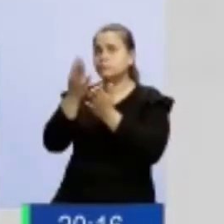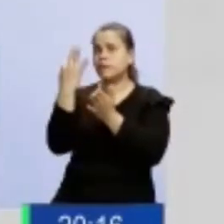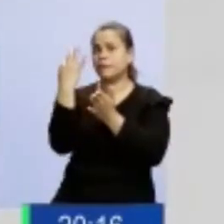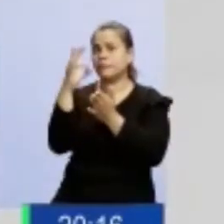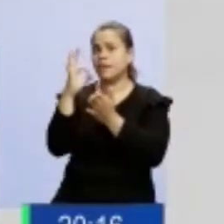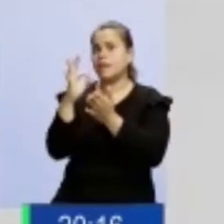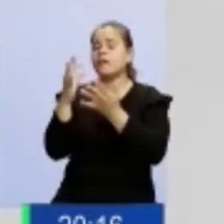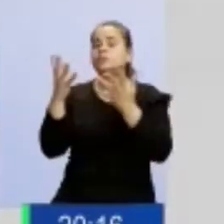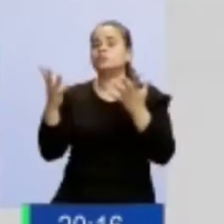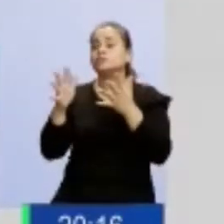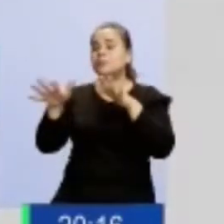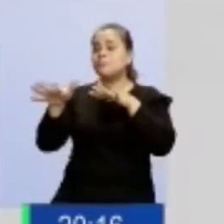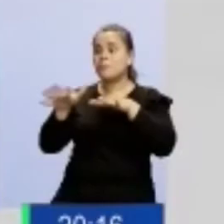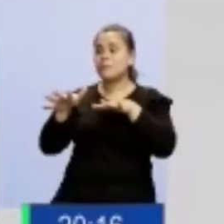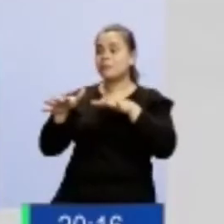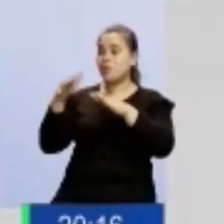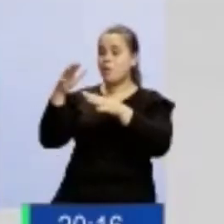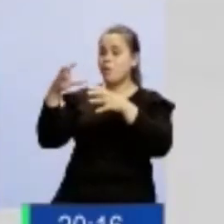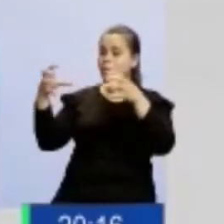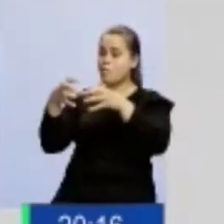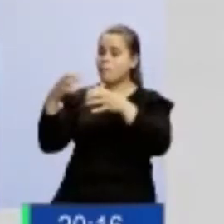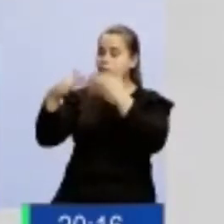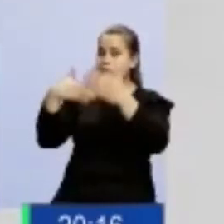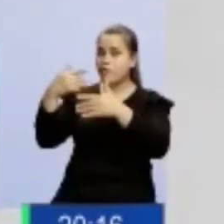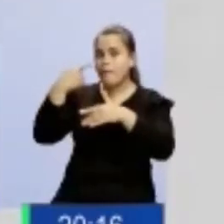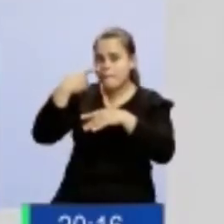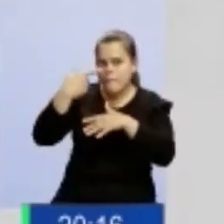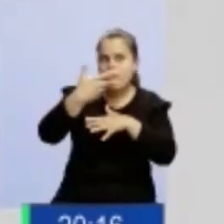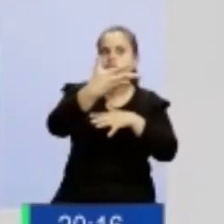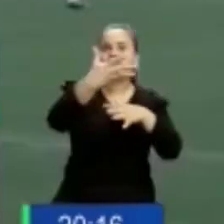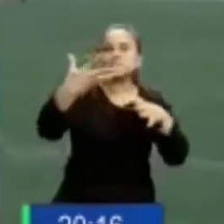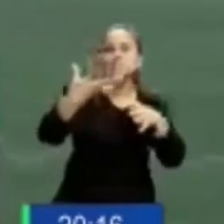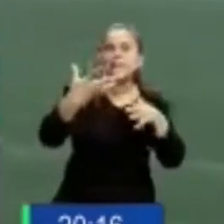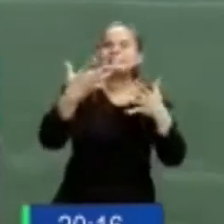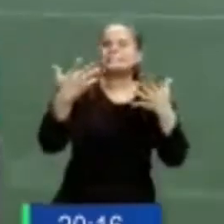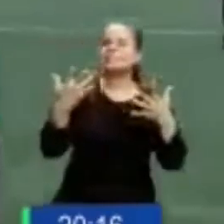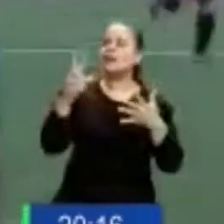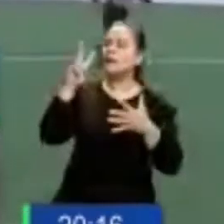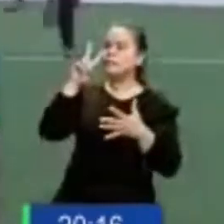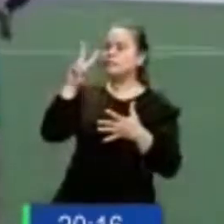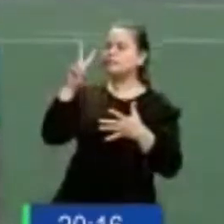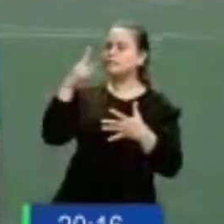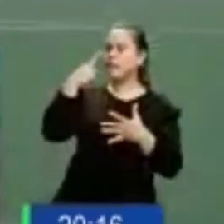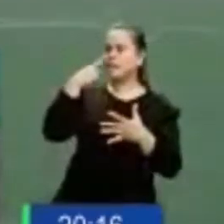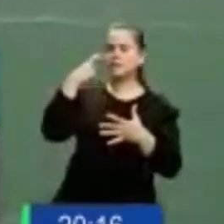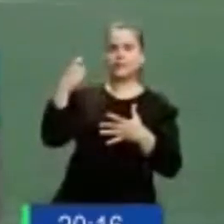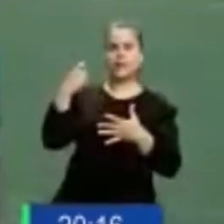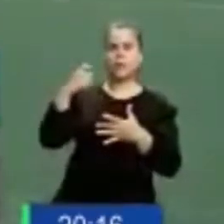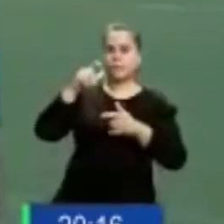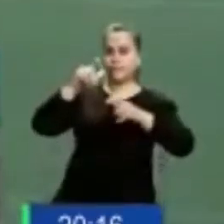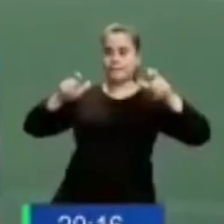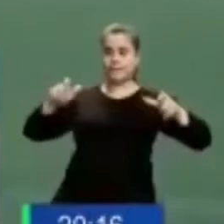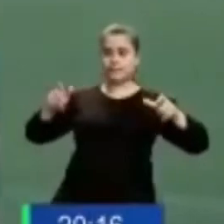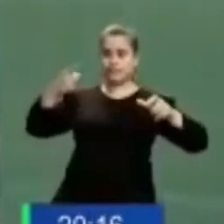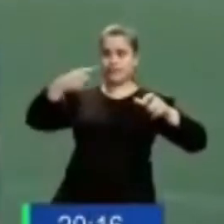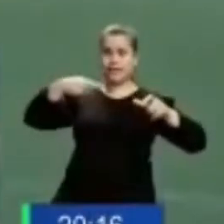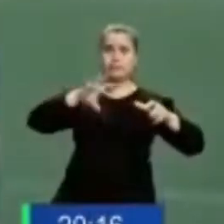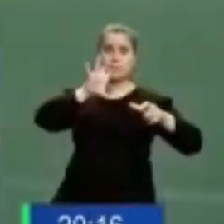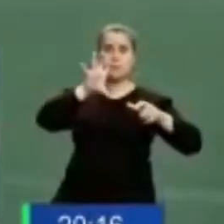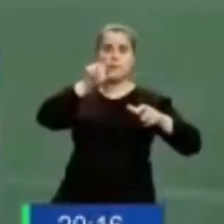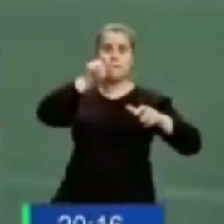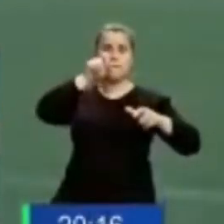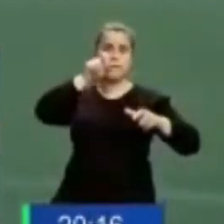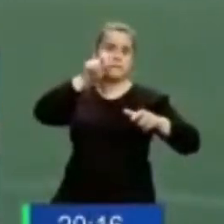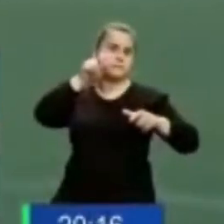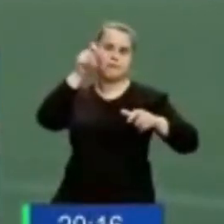partidos vas a ver que hay una jugadora que salió de tu pueblo, hay una jugadora que salió de tu ciudad, de tu provincia y que llegó, entonces se puede